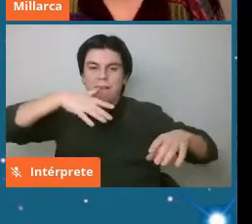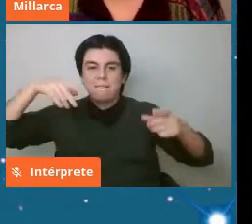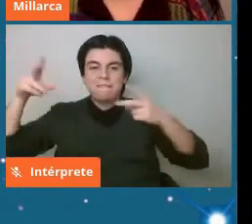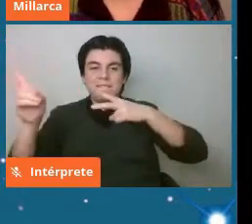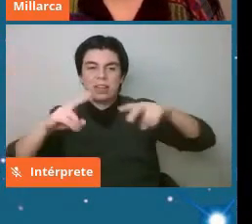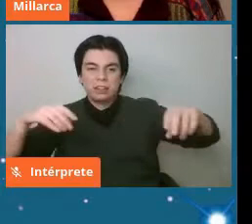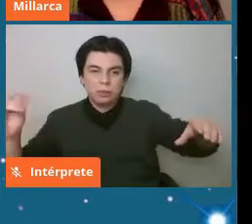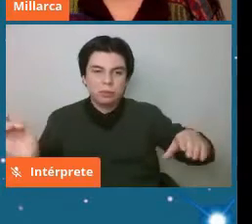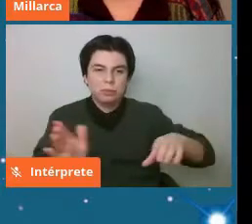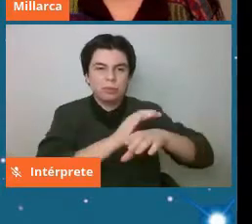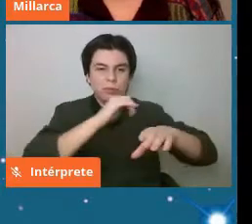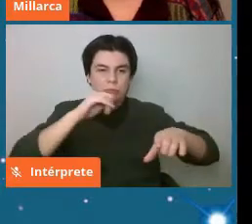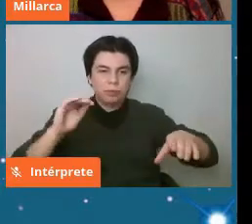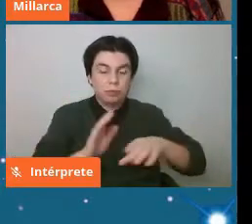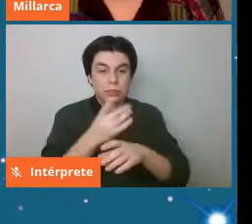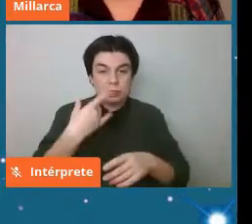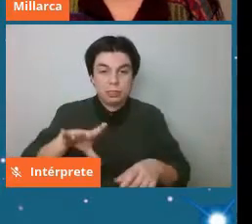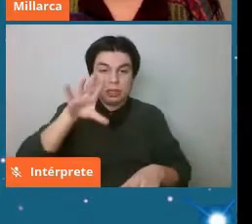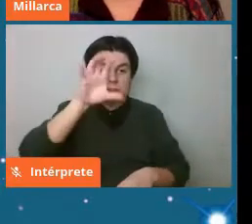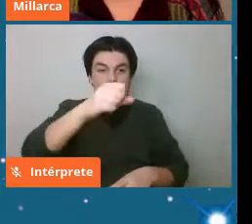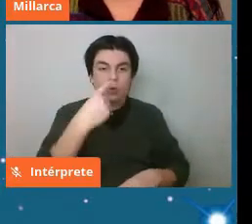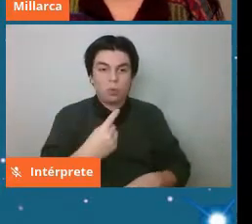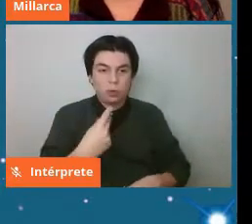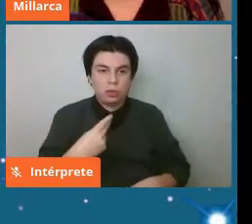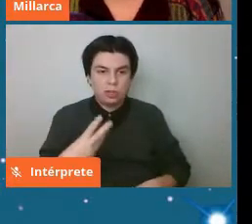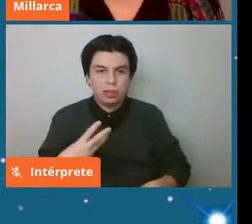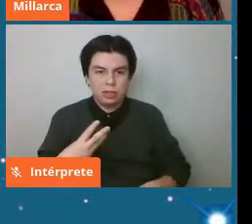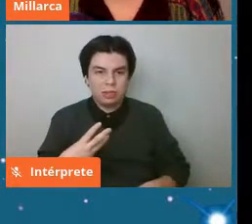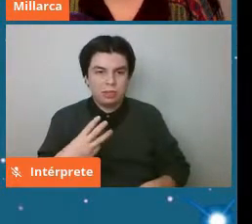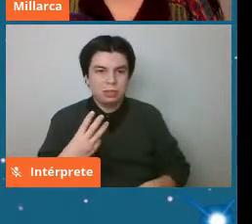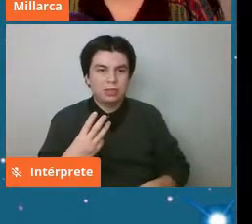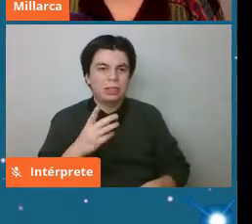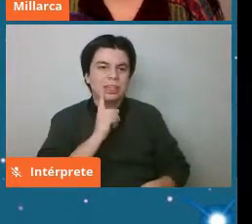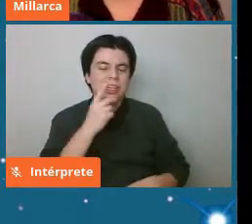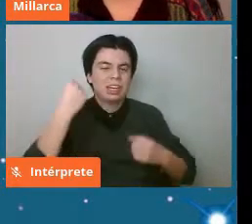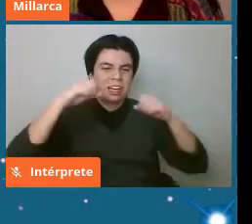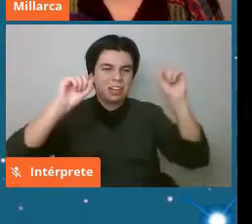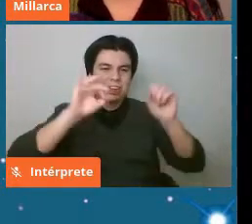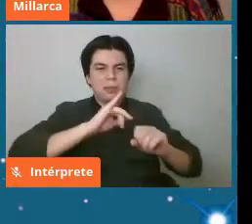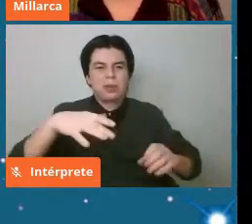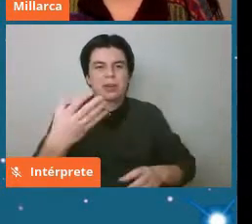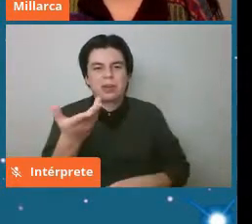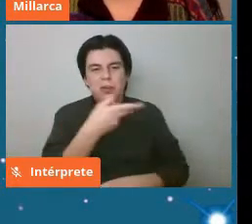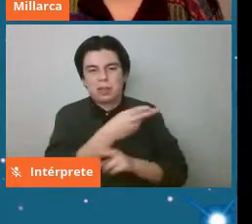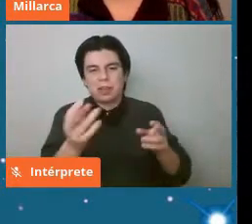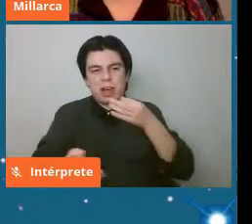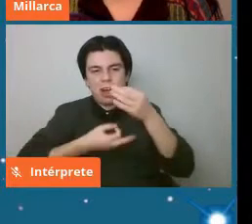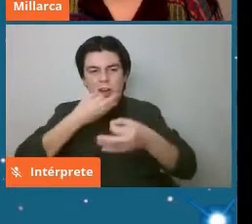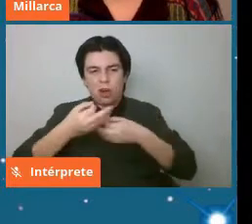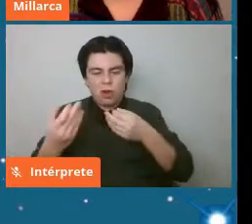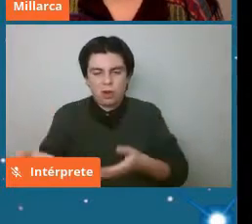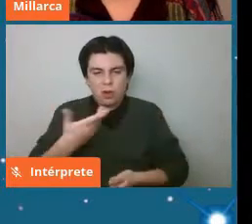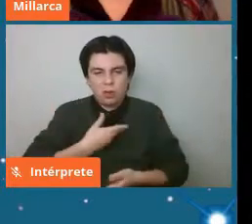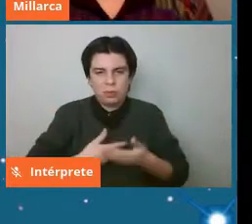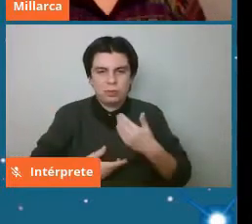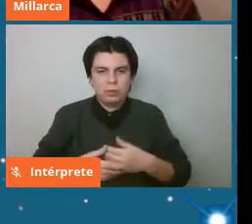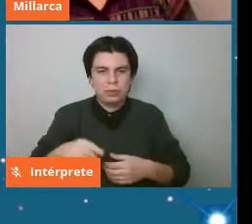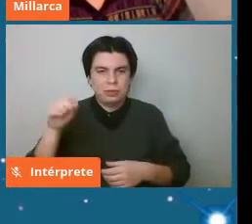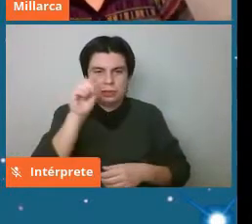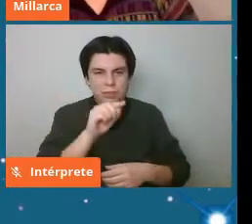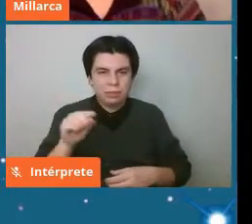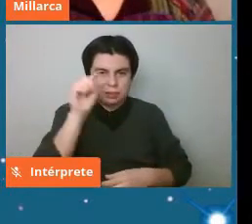bueno el que ya ya lo eligieron a la una a las dos y a las tres vamos a ver quién ganó después me comentan en los comentarios cha-chan